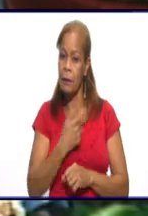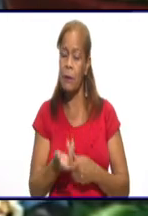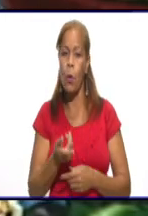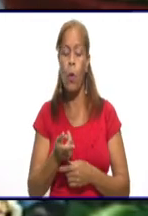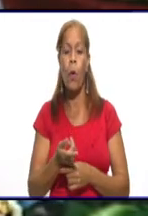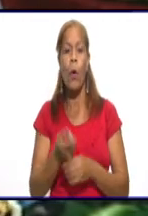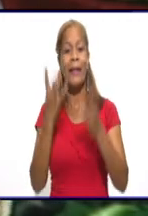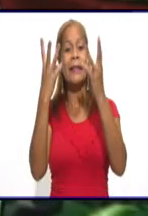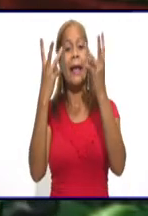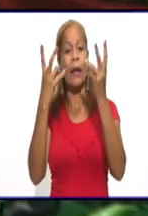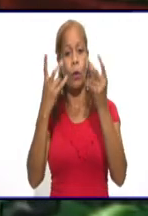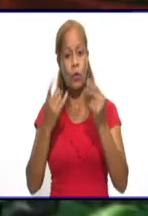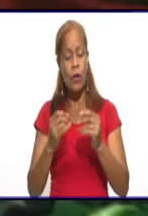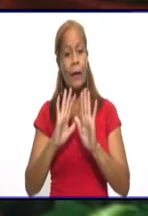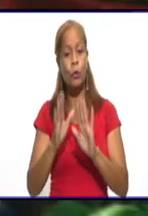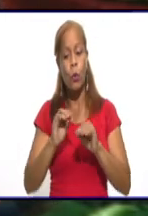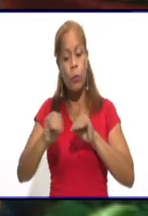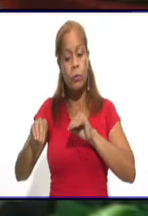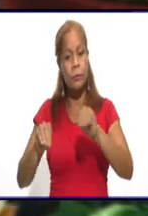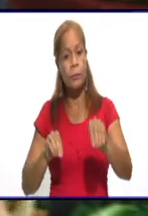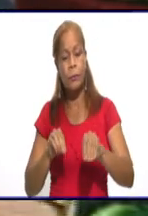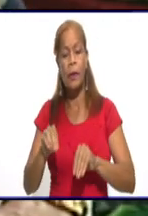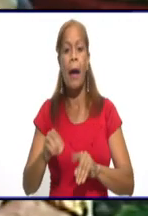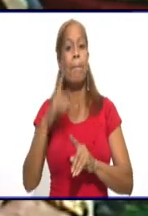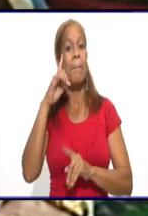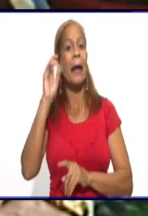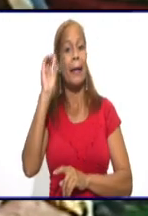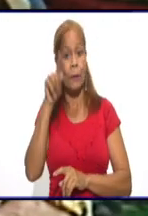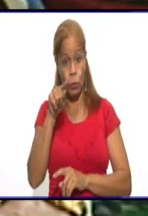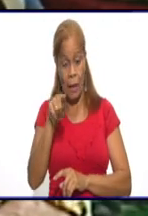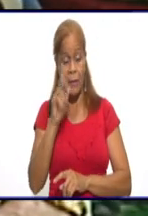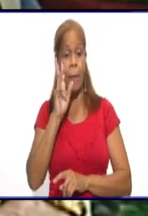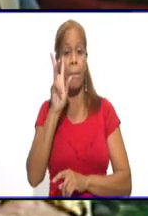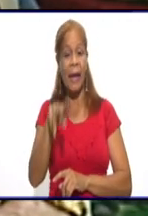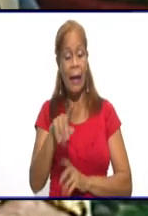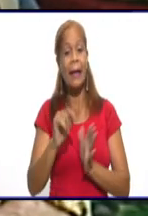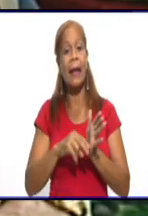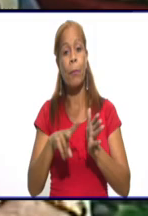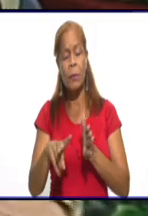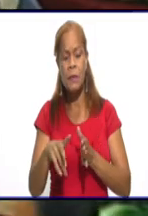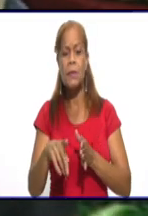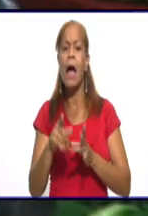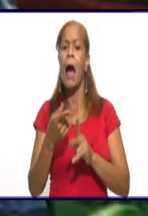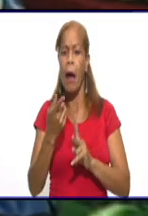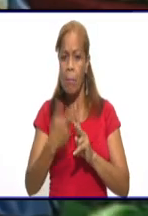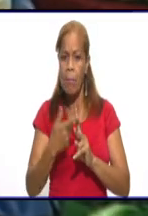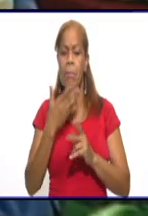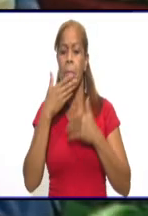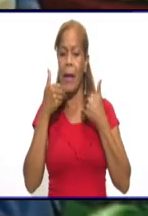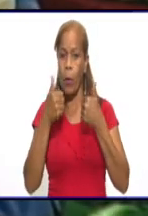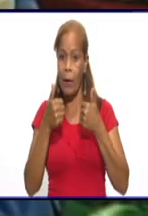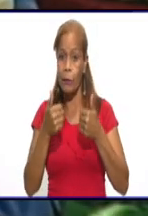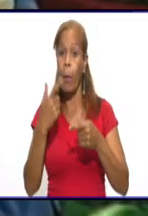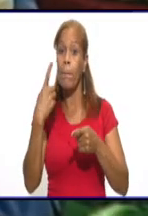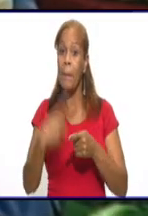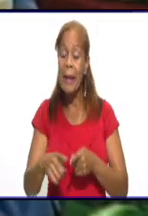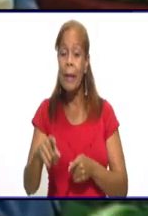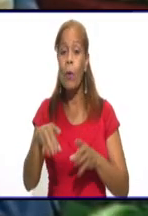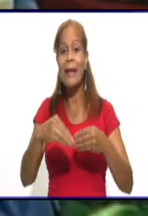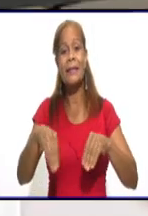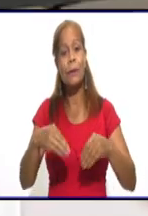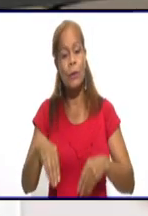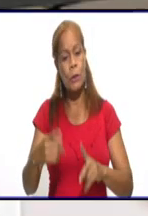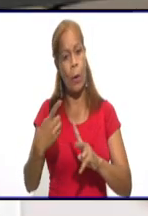las cifras para demostrar que verdaderamente la provincia ha ido mejorando, pero la situación en Bayamo sigue